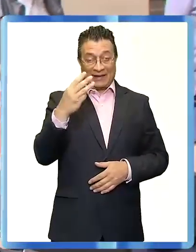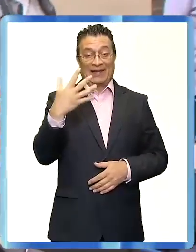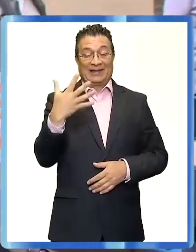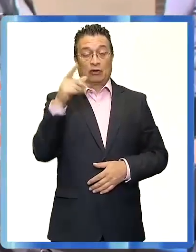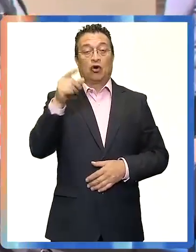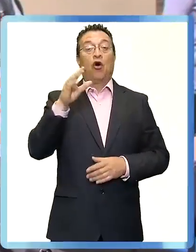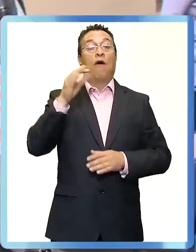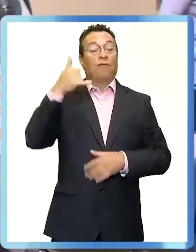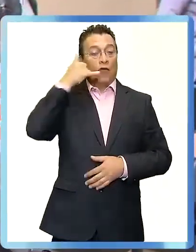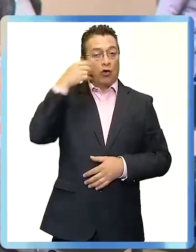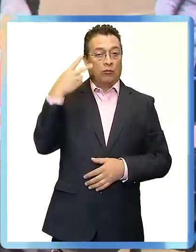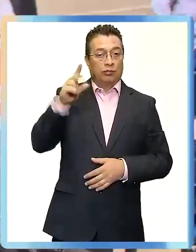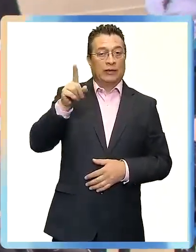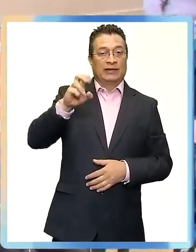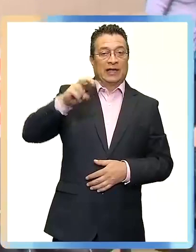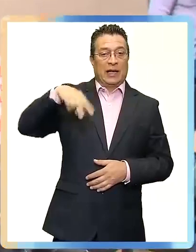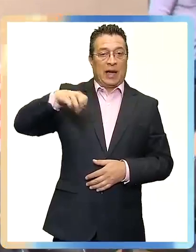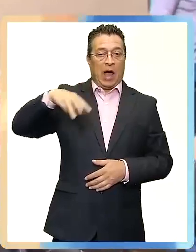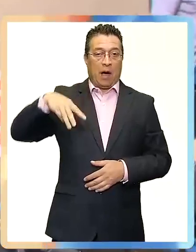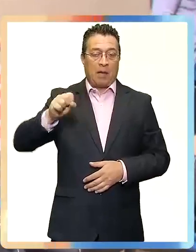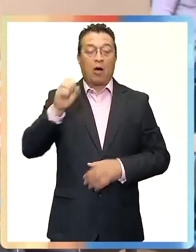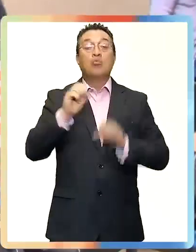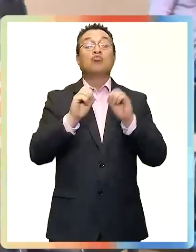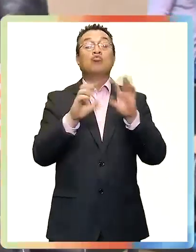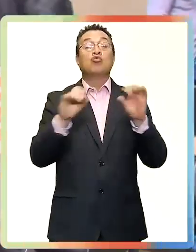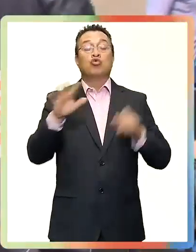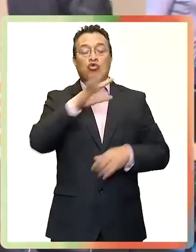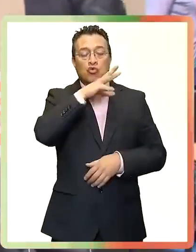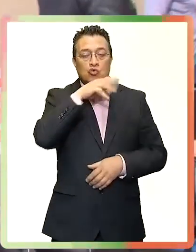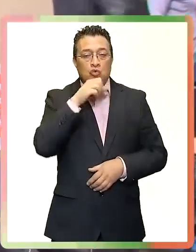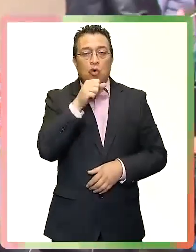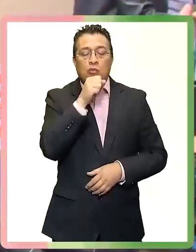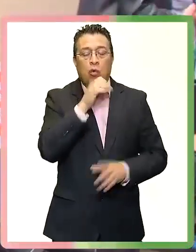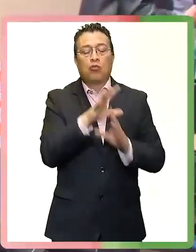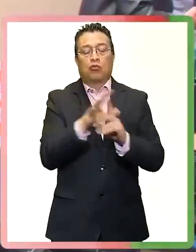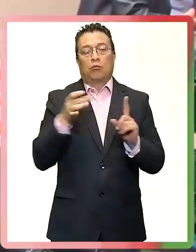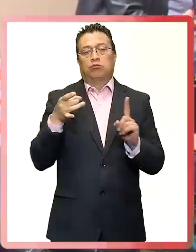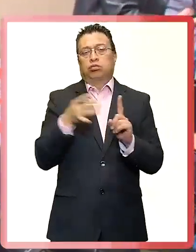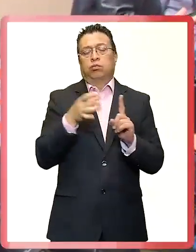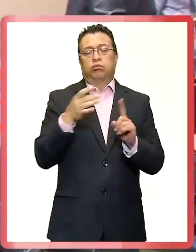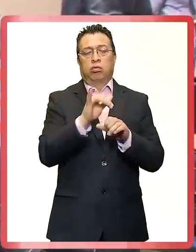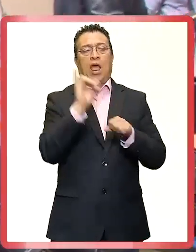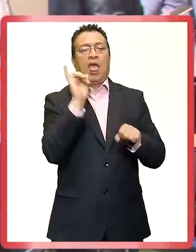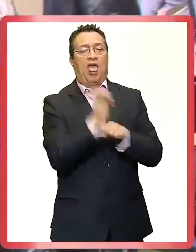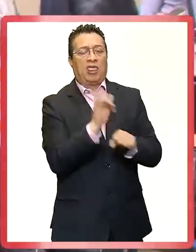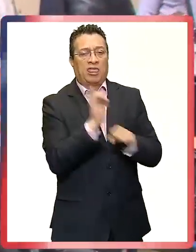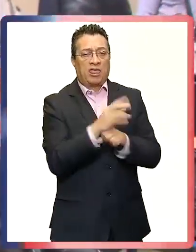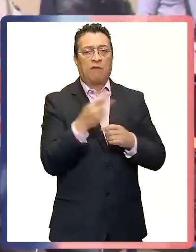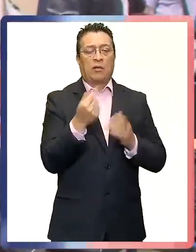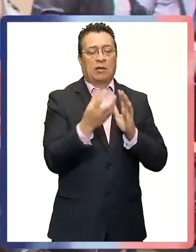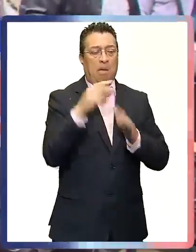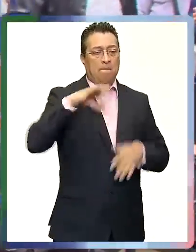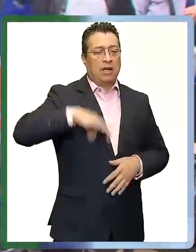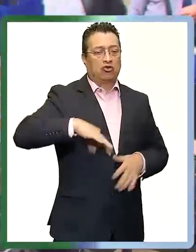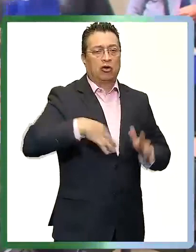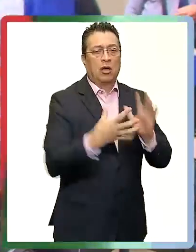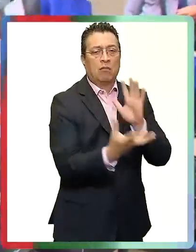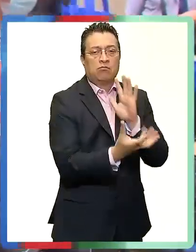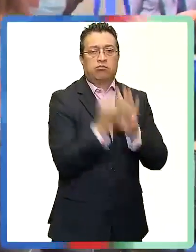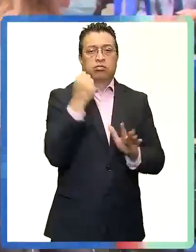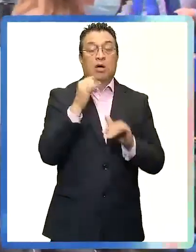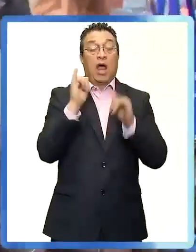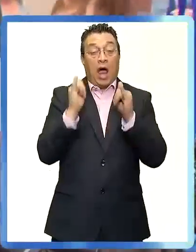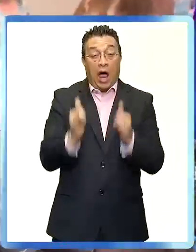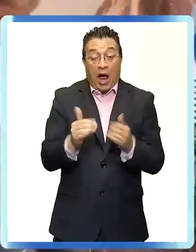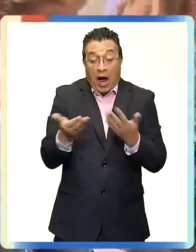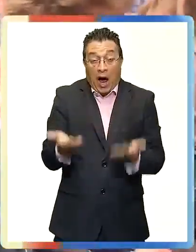-035, que es el Fono Mayor de Senama, encontramos muchos adultos mayores que han sido vulnerados, que han sido estafados, que les